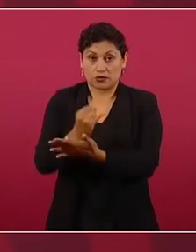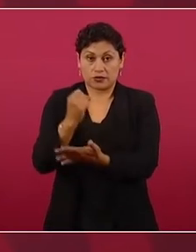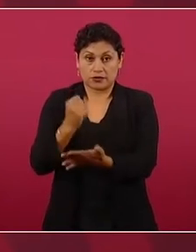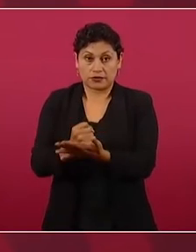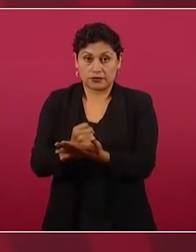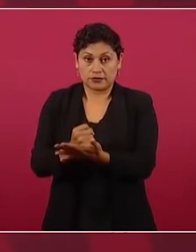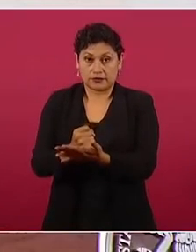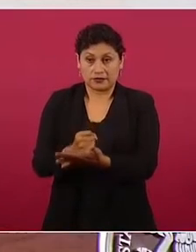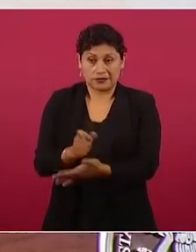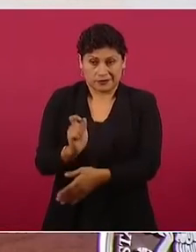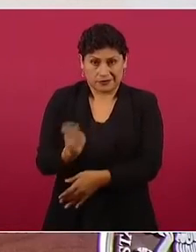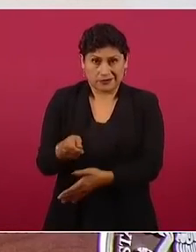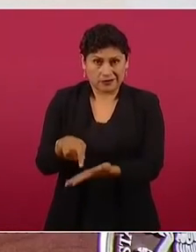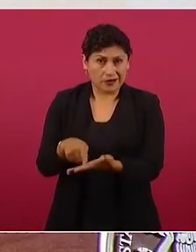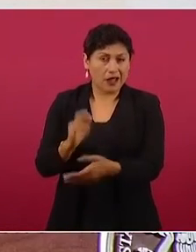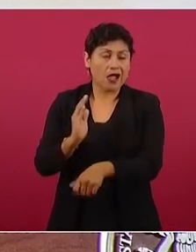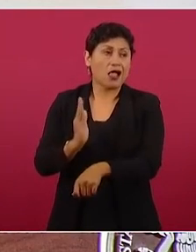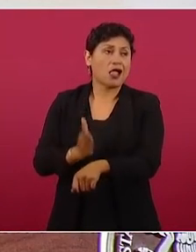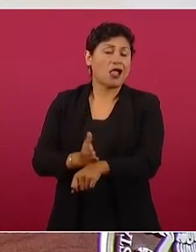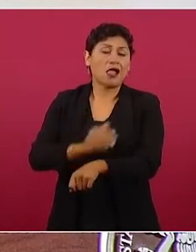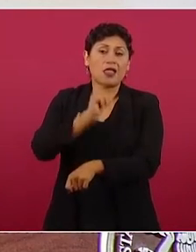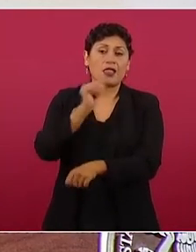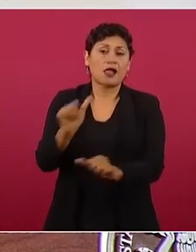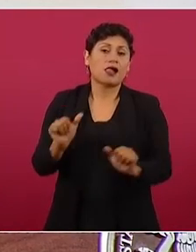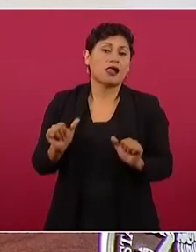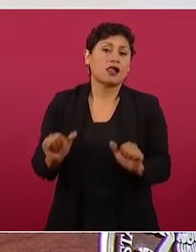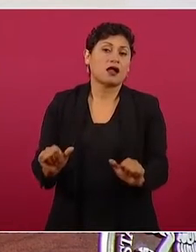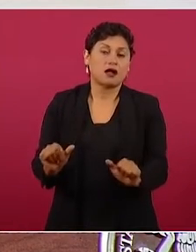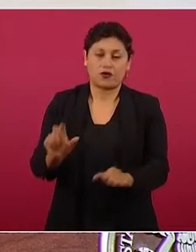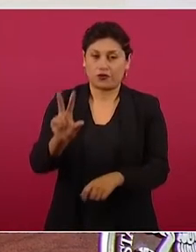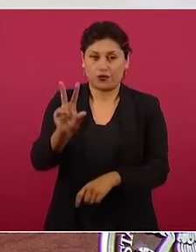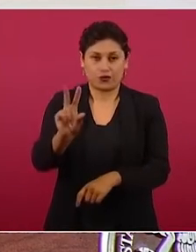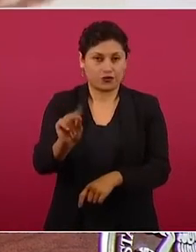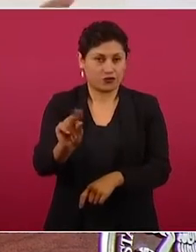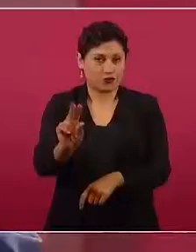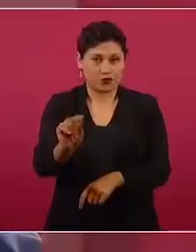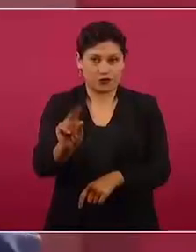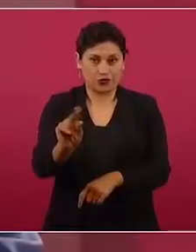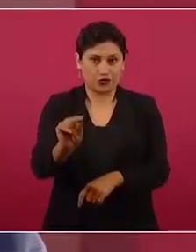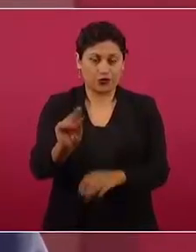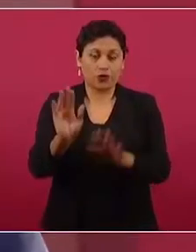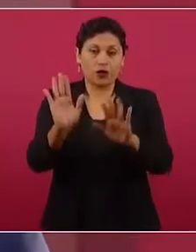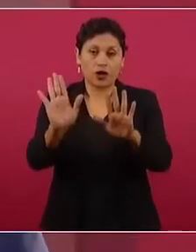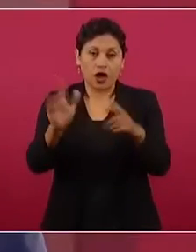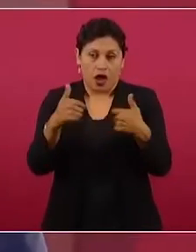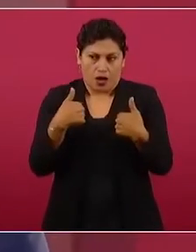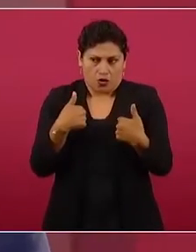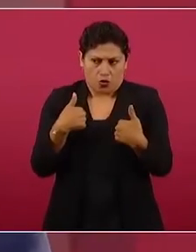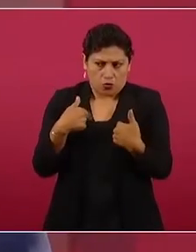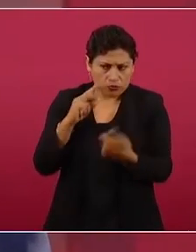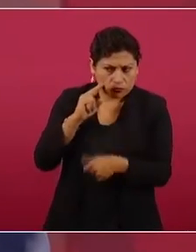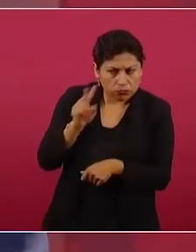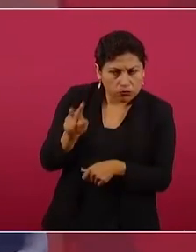al menos eso es lo que yo entiendo,